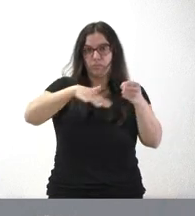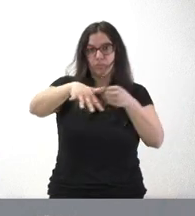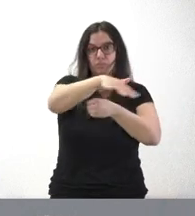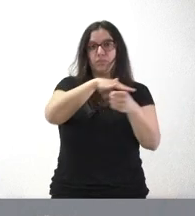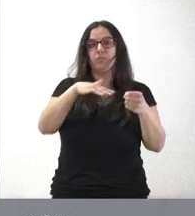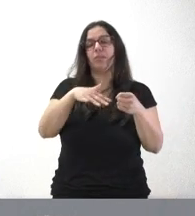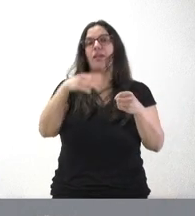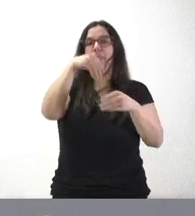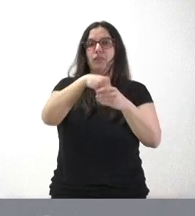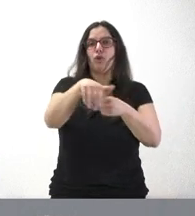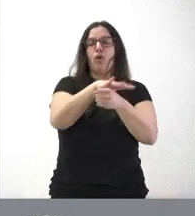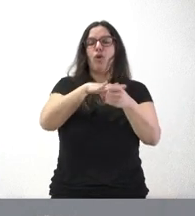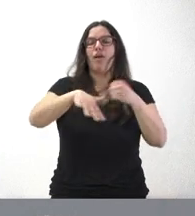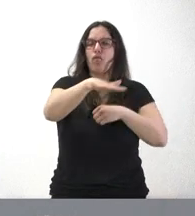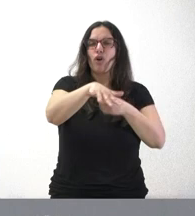básica de salud.